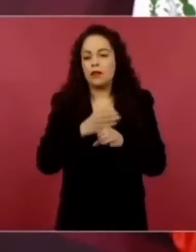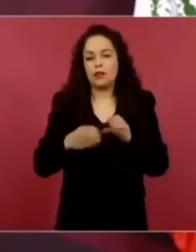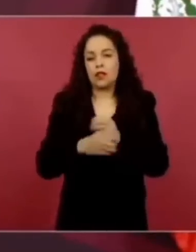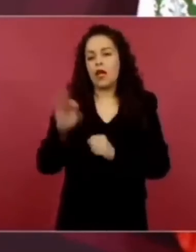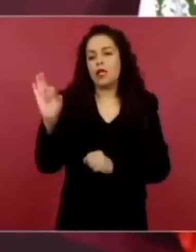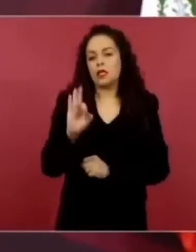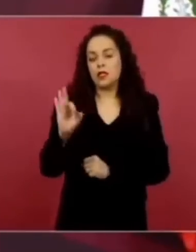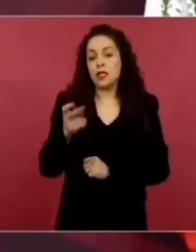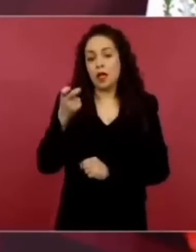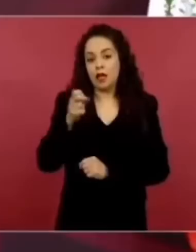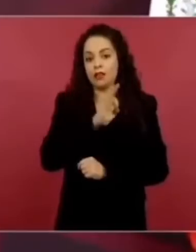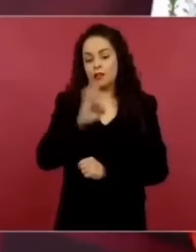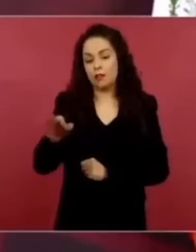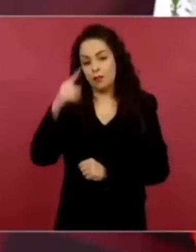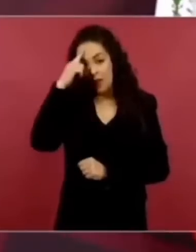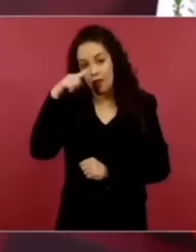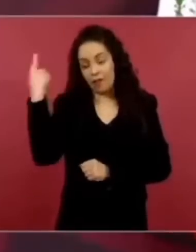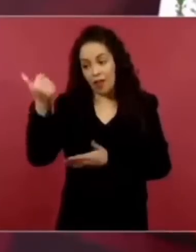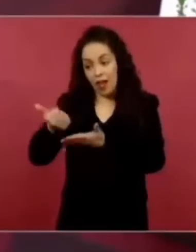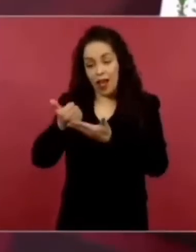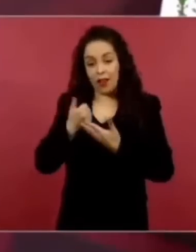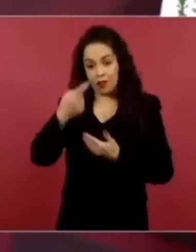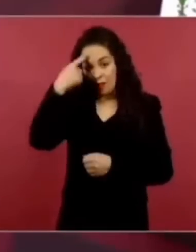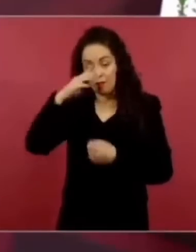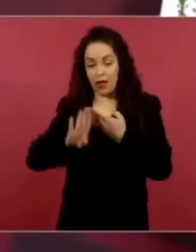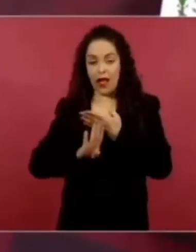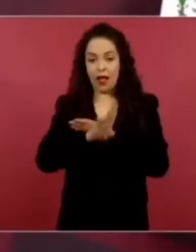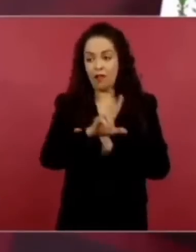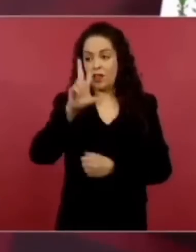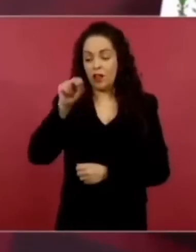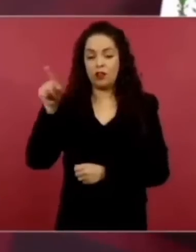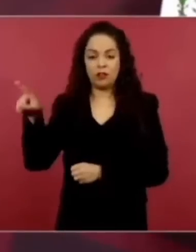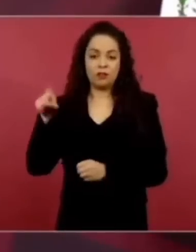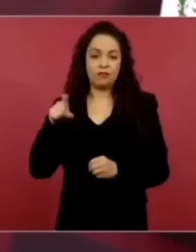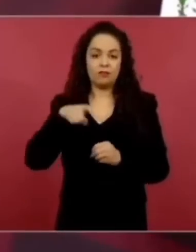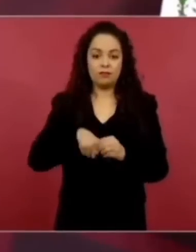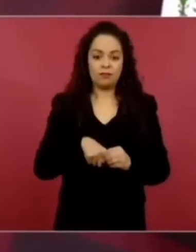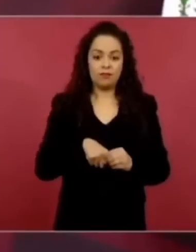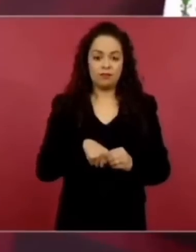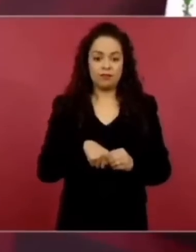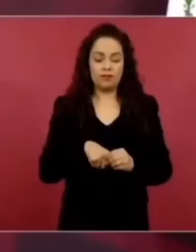evita que surjan estas cosas